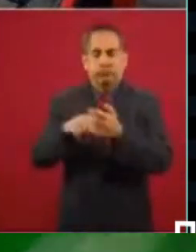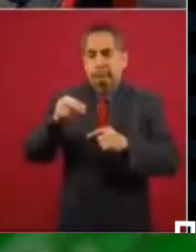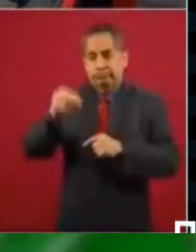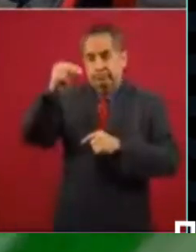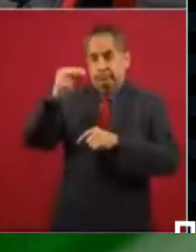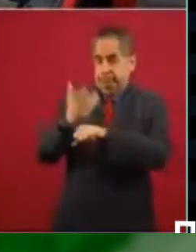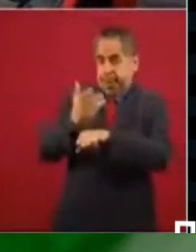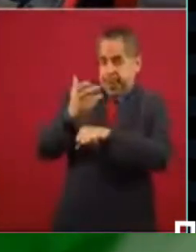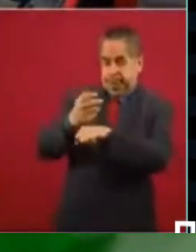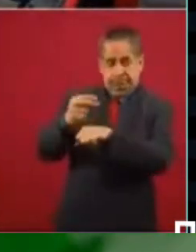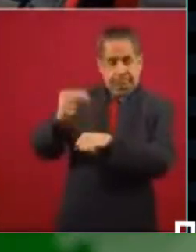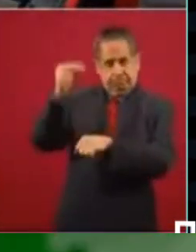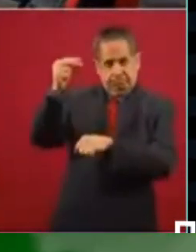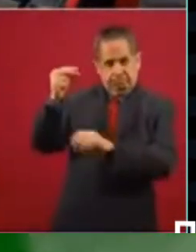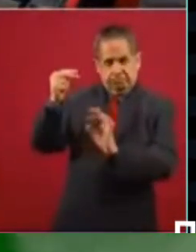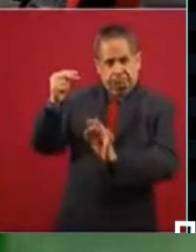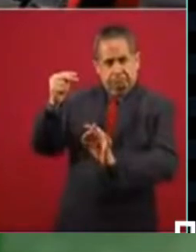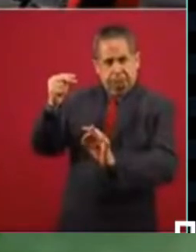norte.